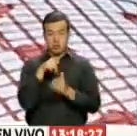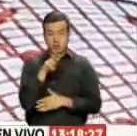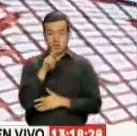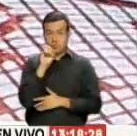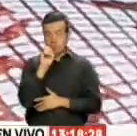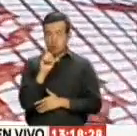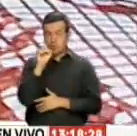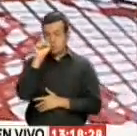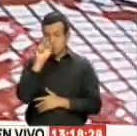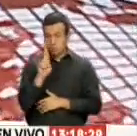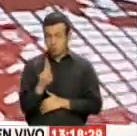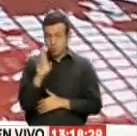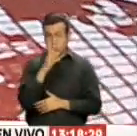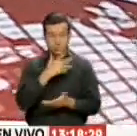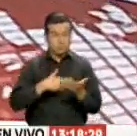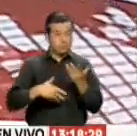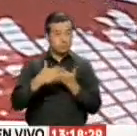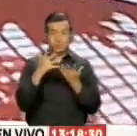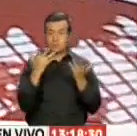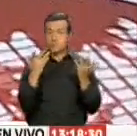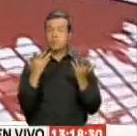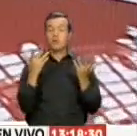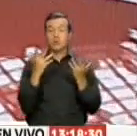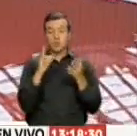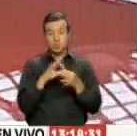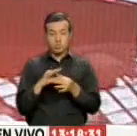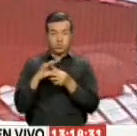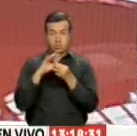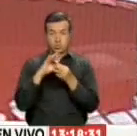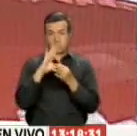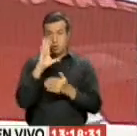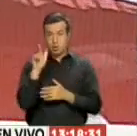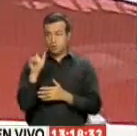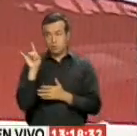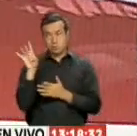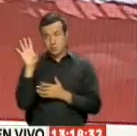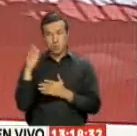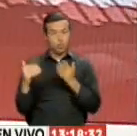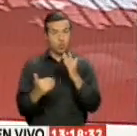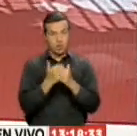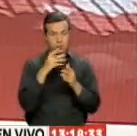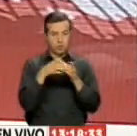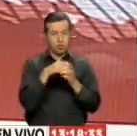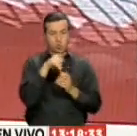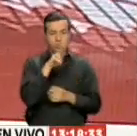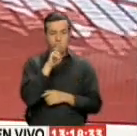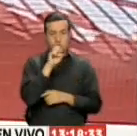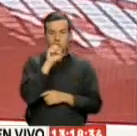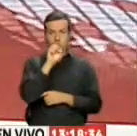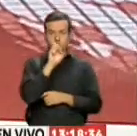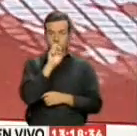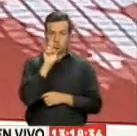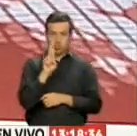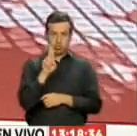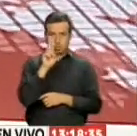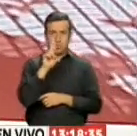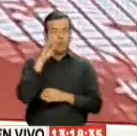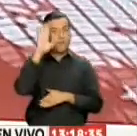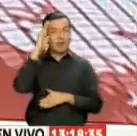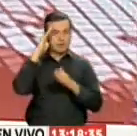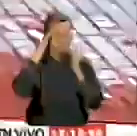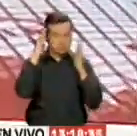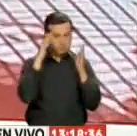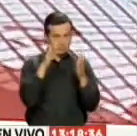Organismo regional que pretende reemplazar a la Unión de Naciones Suramericanas Apunta más a la integración En primera impresión